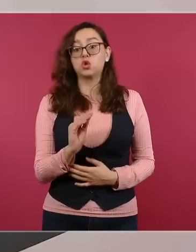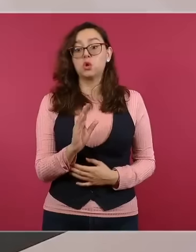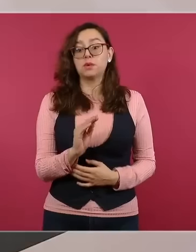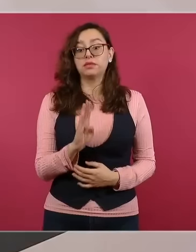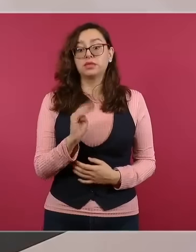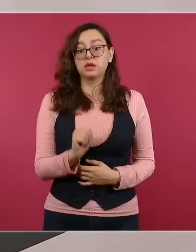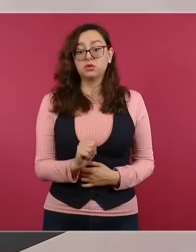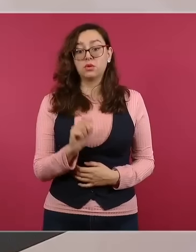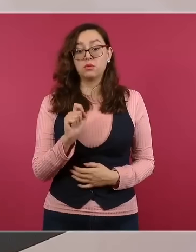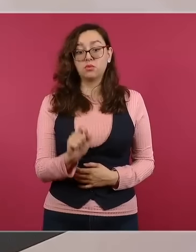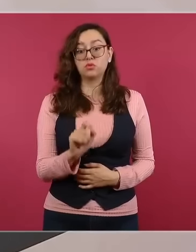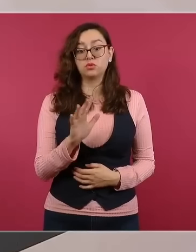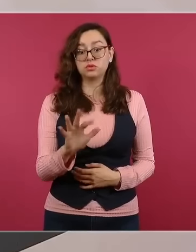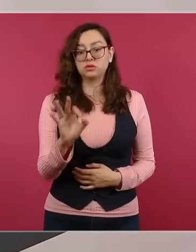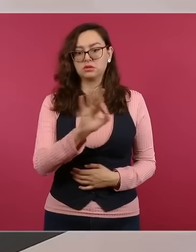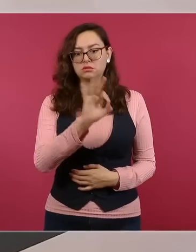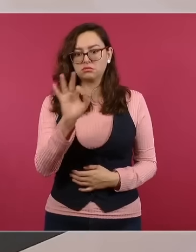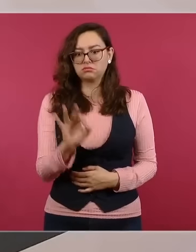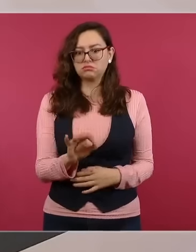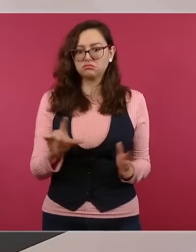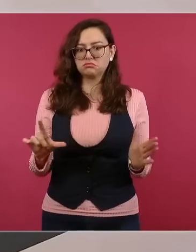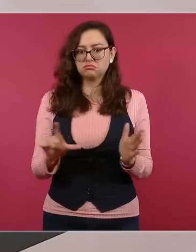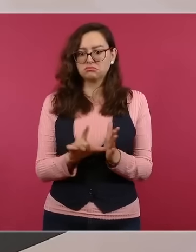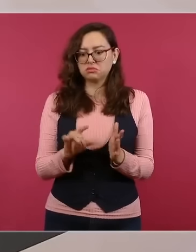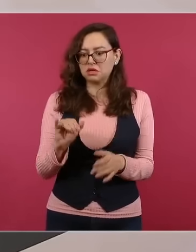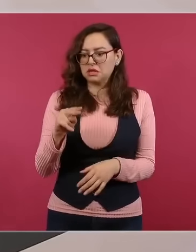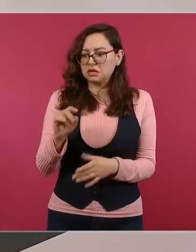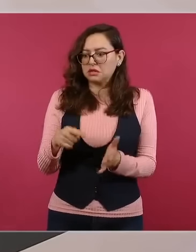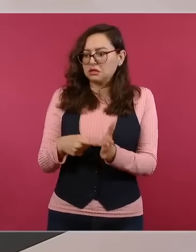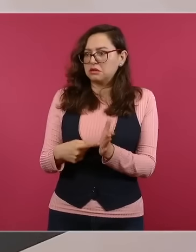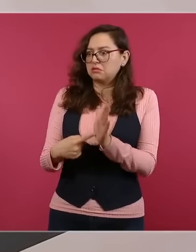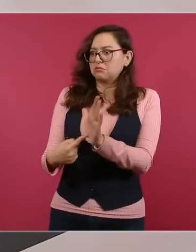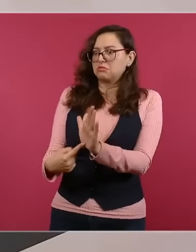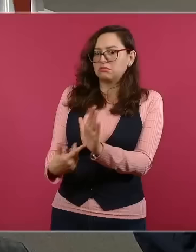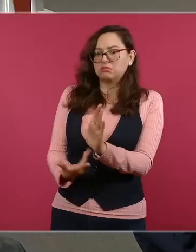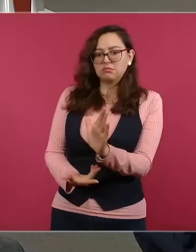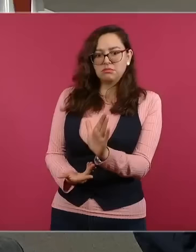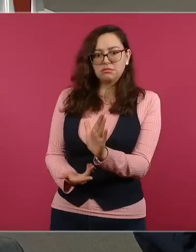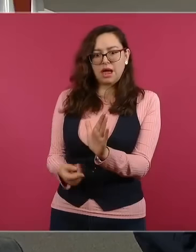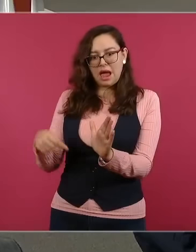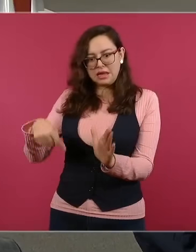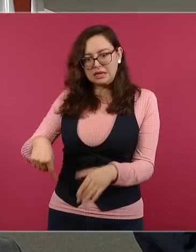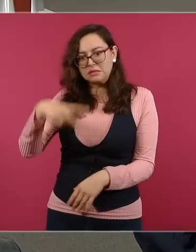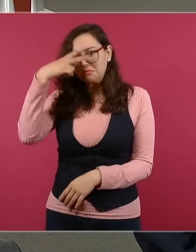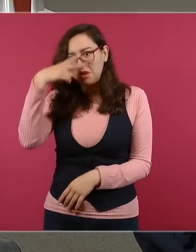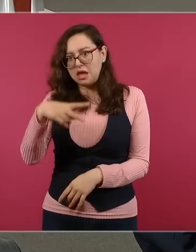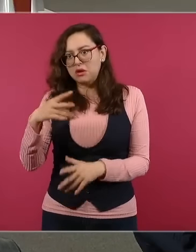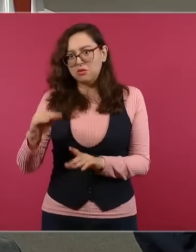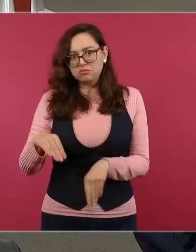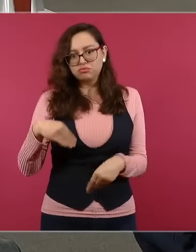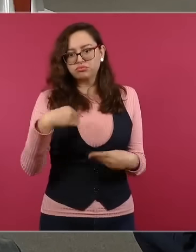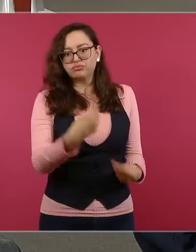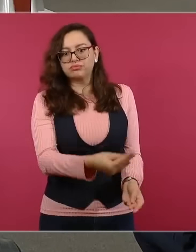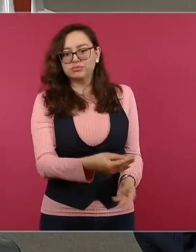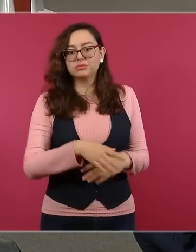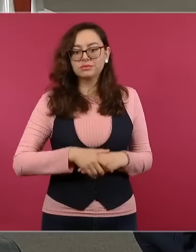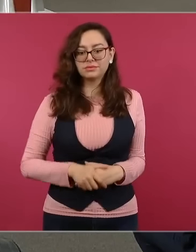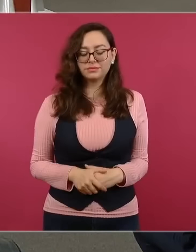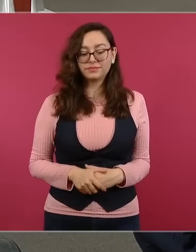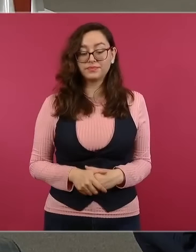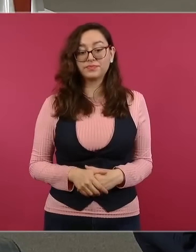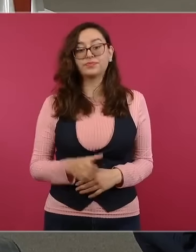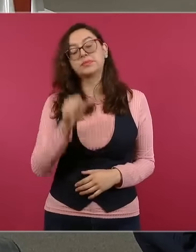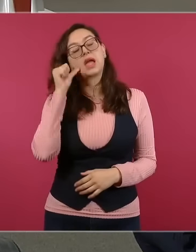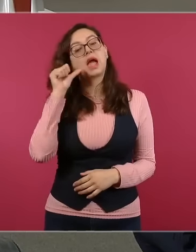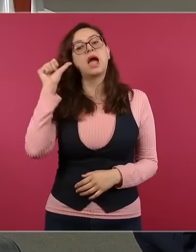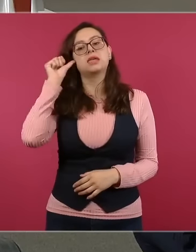se realizaron con credenciales para votar solicitadas en México. La siguiente, por favor. El 21 de abril,